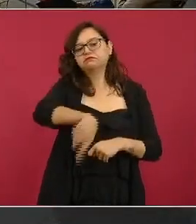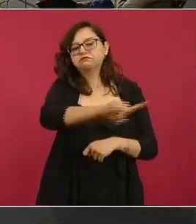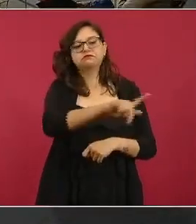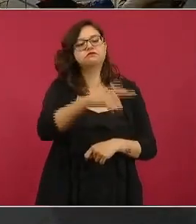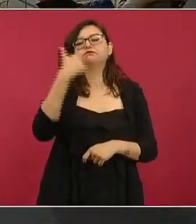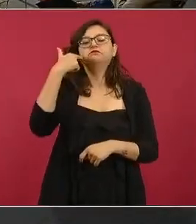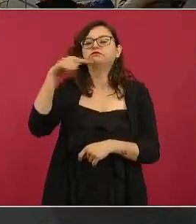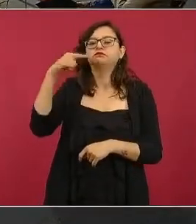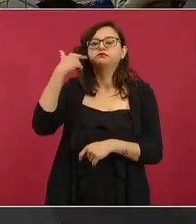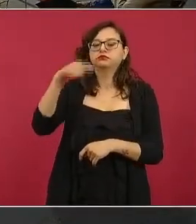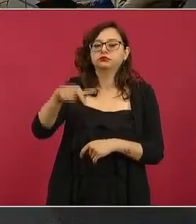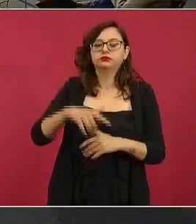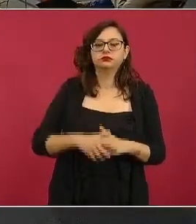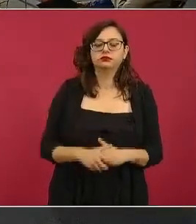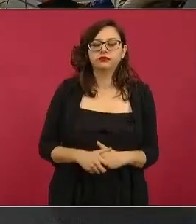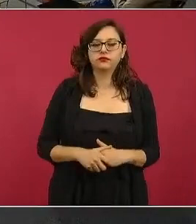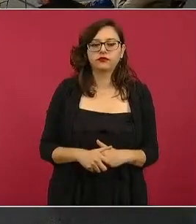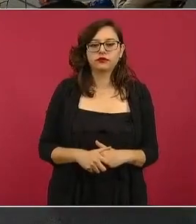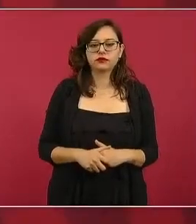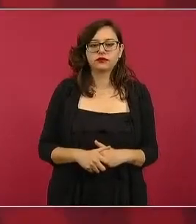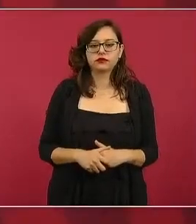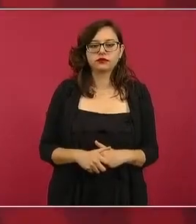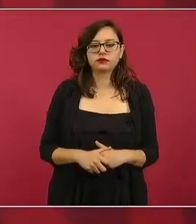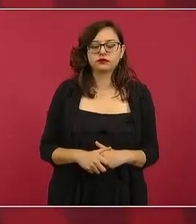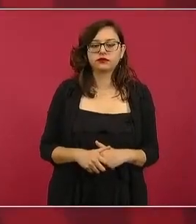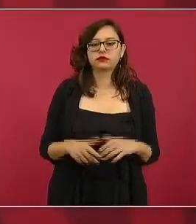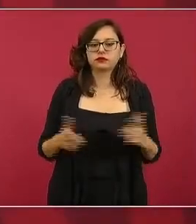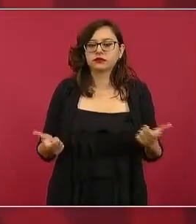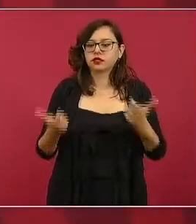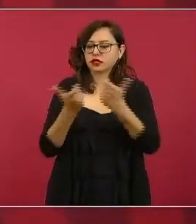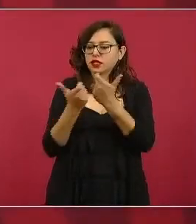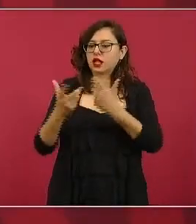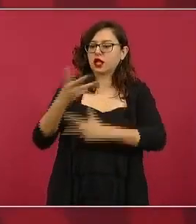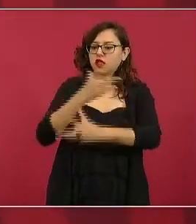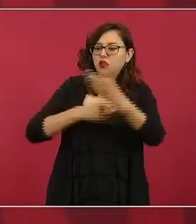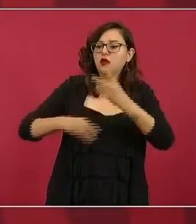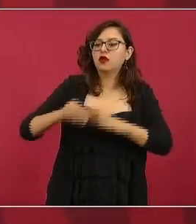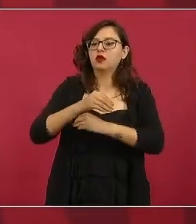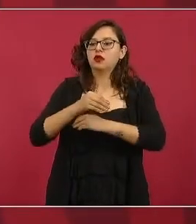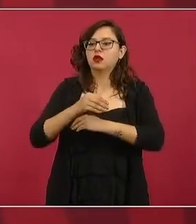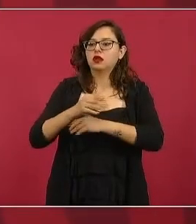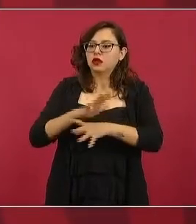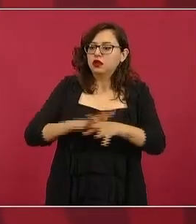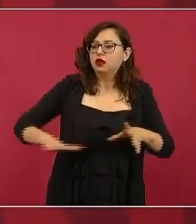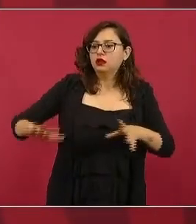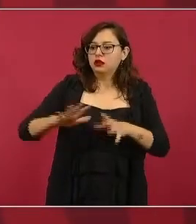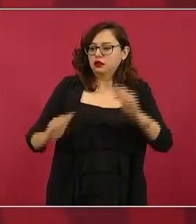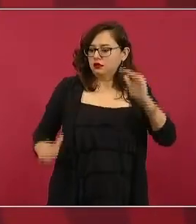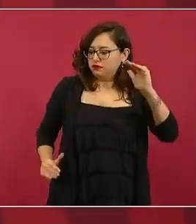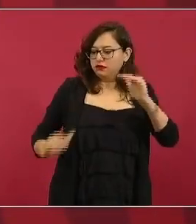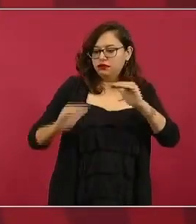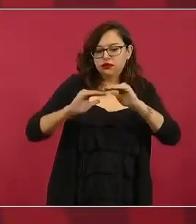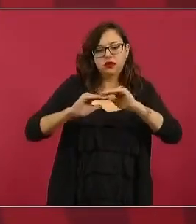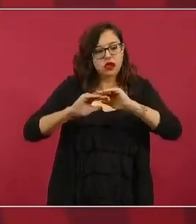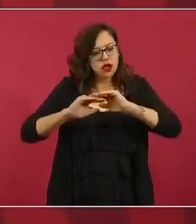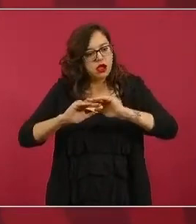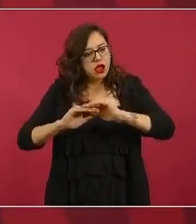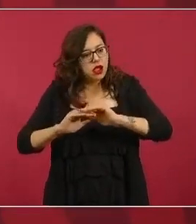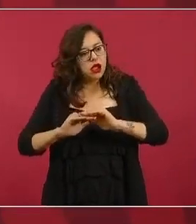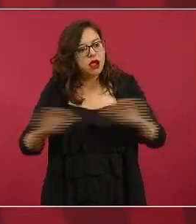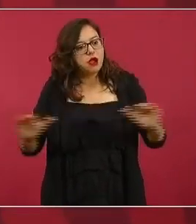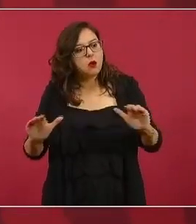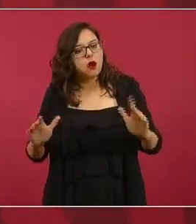la igualdad económica y social que tiene el mismo rango